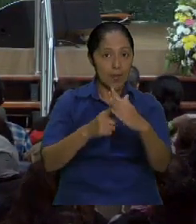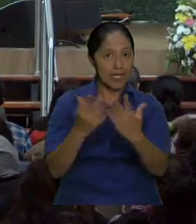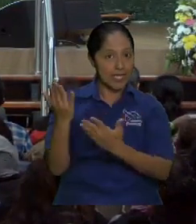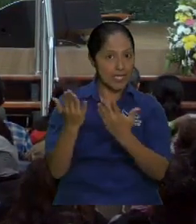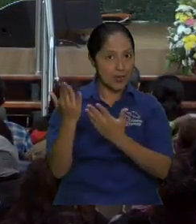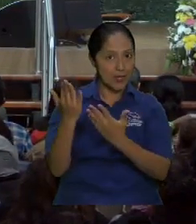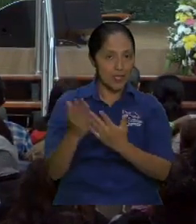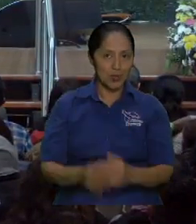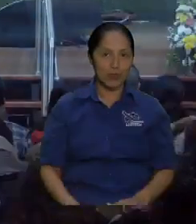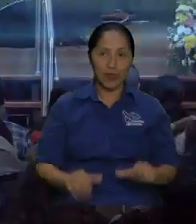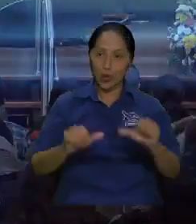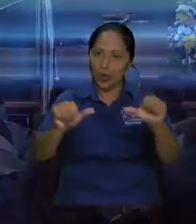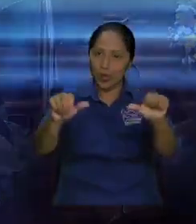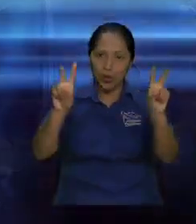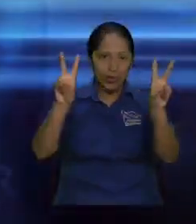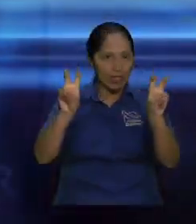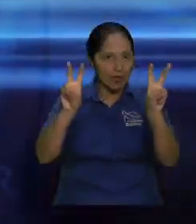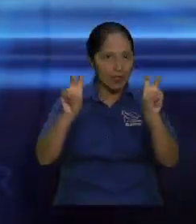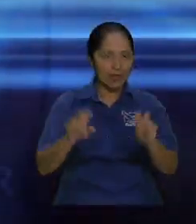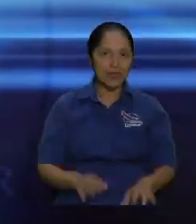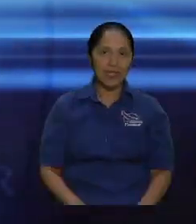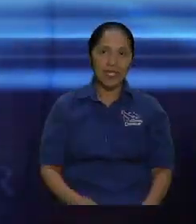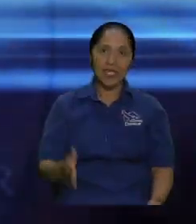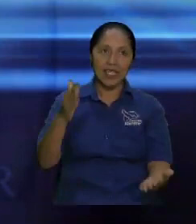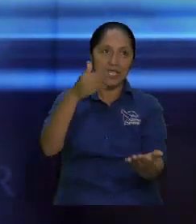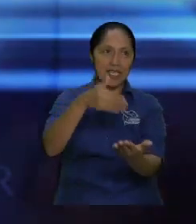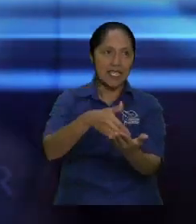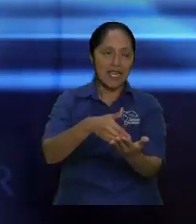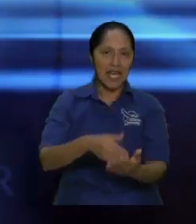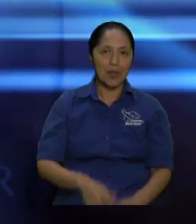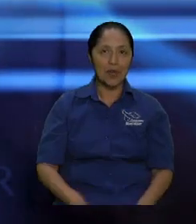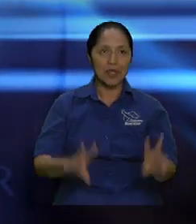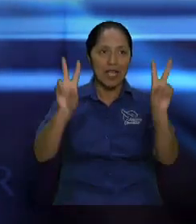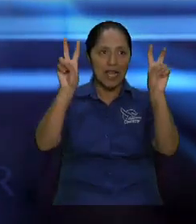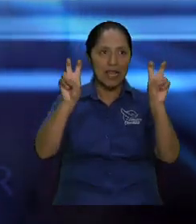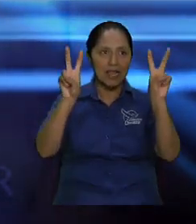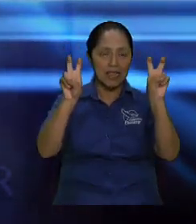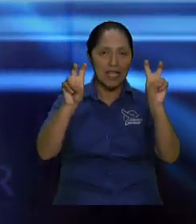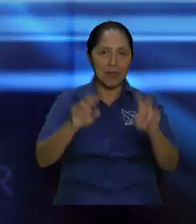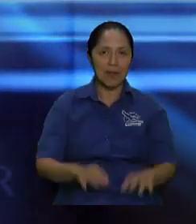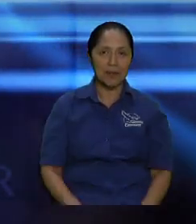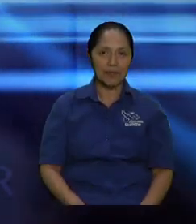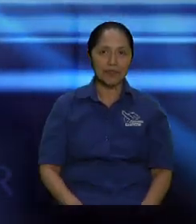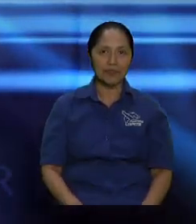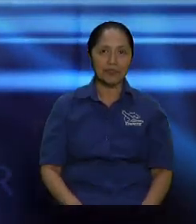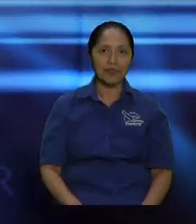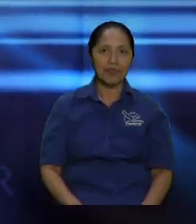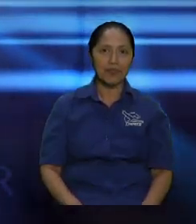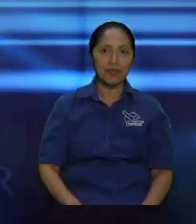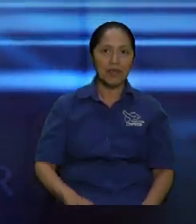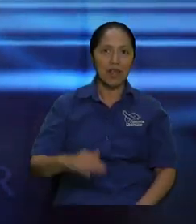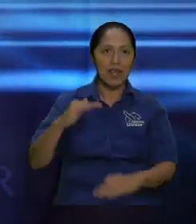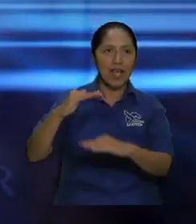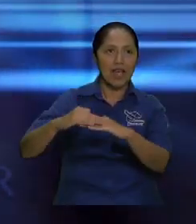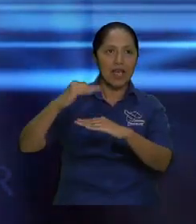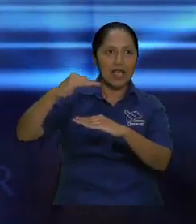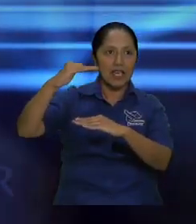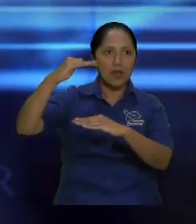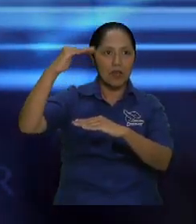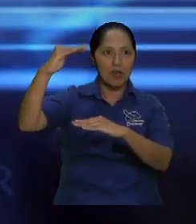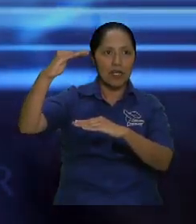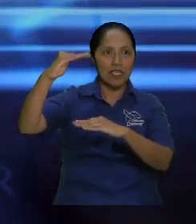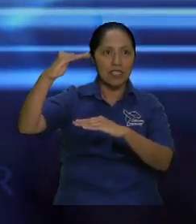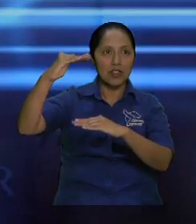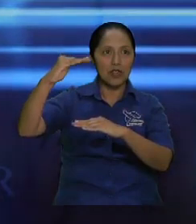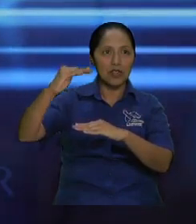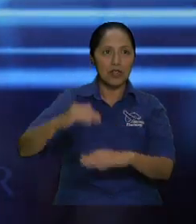llegamos a la evolución cuando me faltan siete minutos para que termine el partido entre paréntesis cómo quedó el partido hoy ganó el equipo de sus